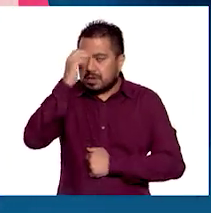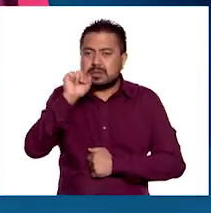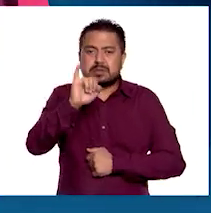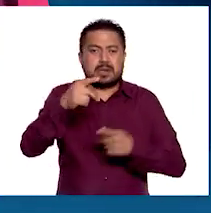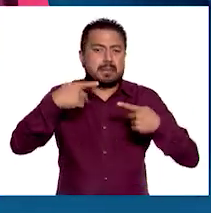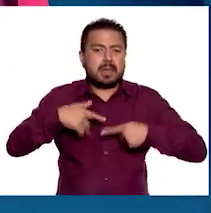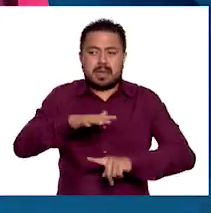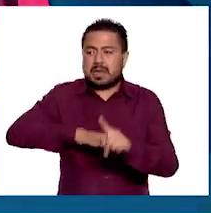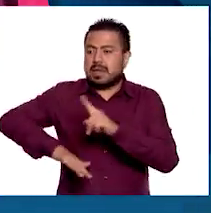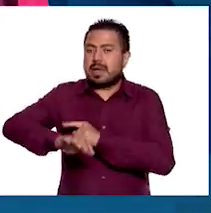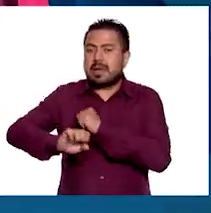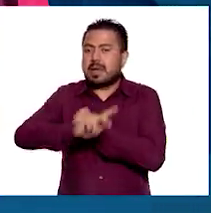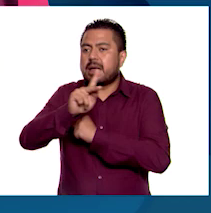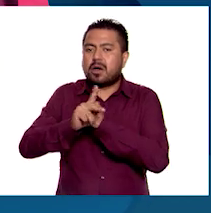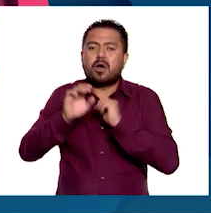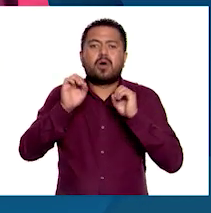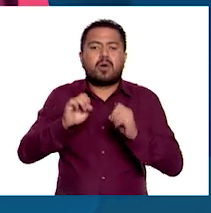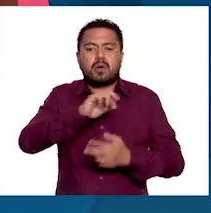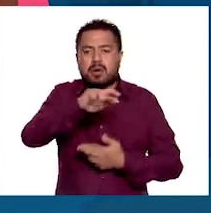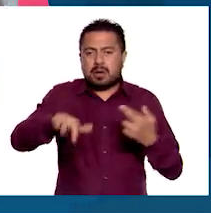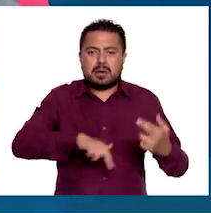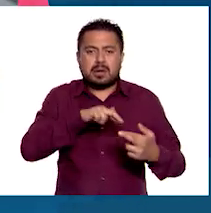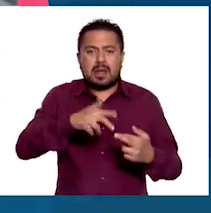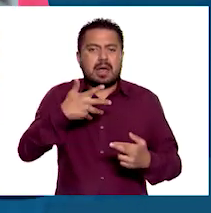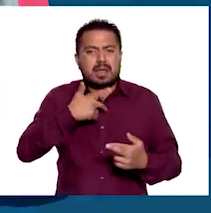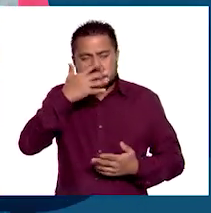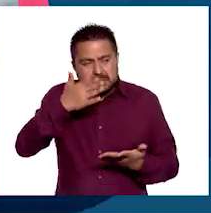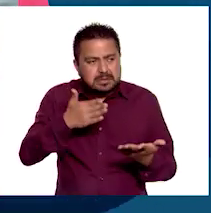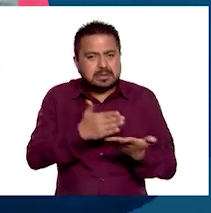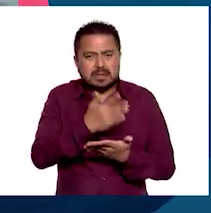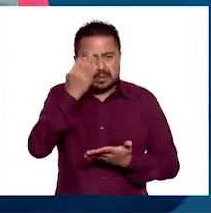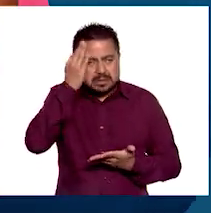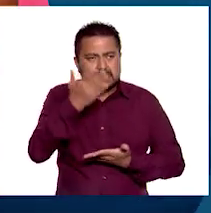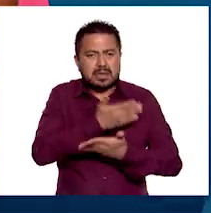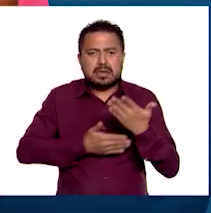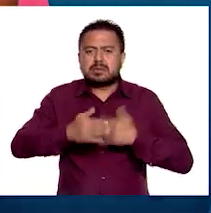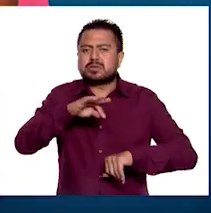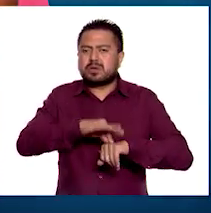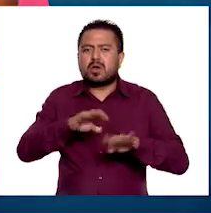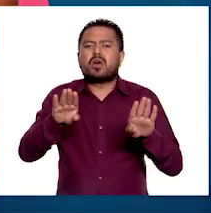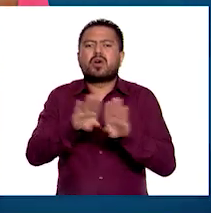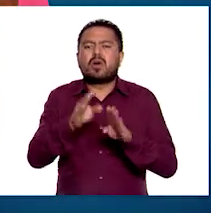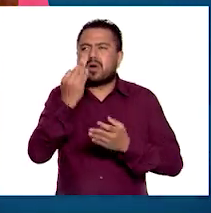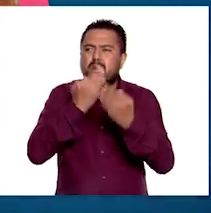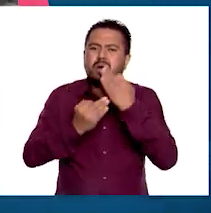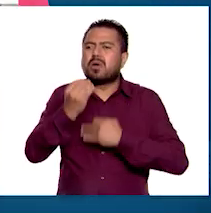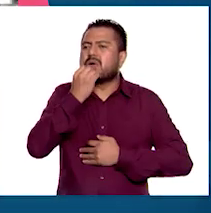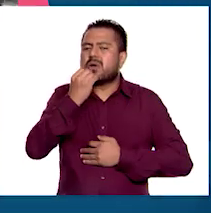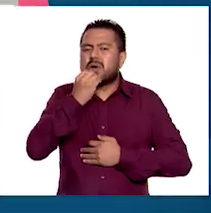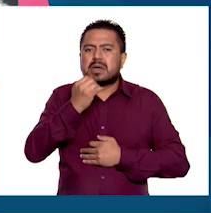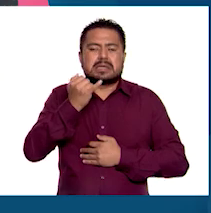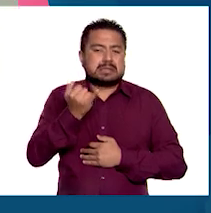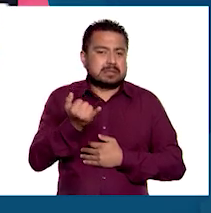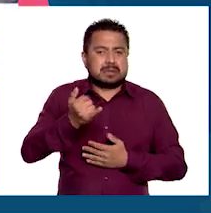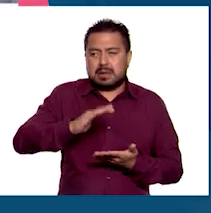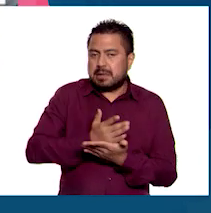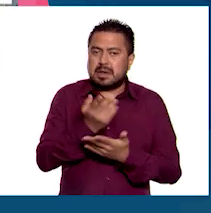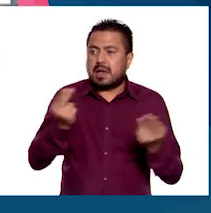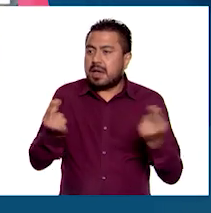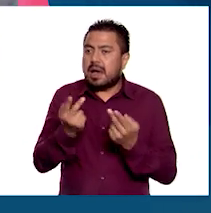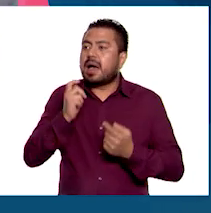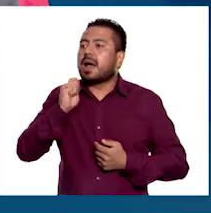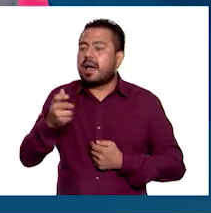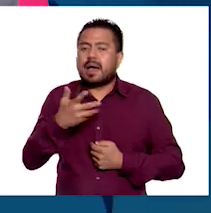habitantes de un país o una región tienen acceso a servicios médicos, cómo es su alimentación y si cuentan con lo